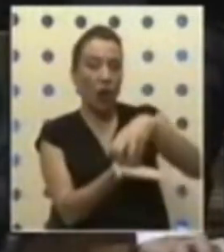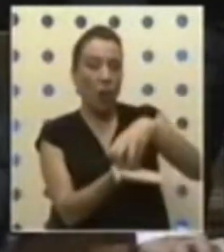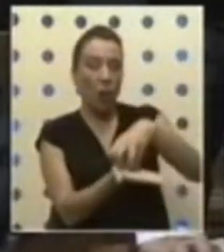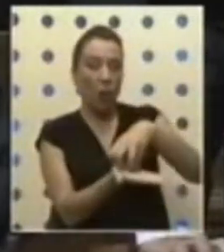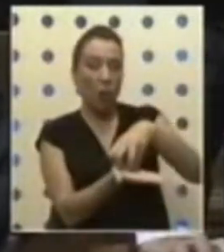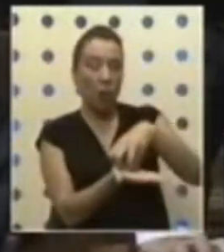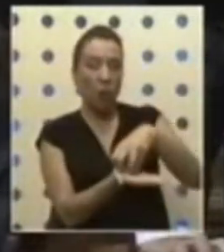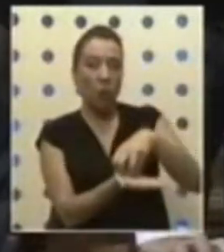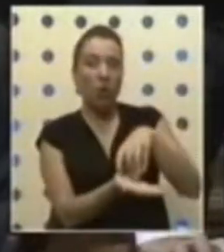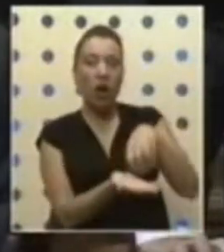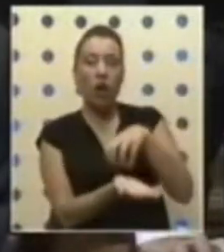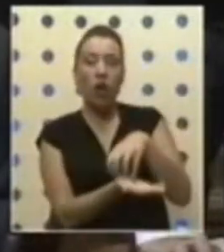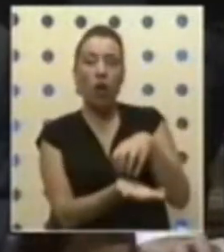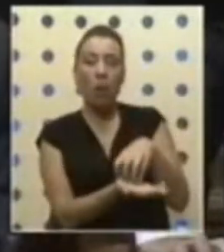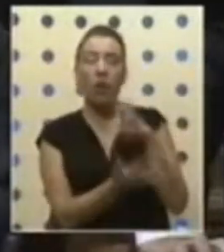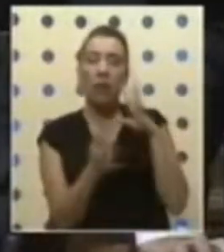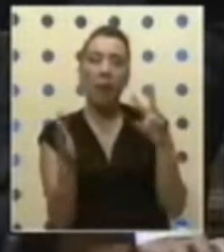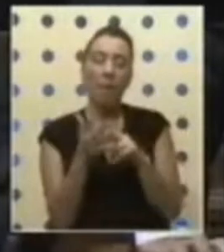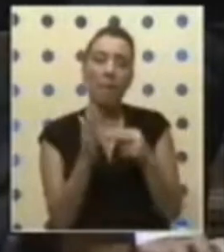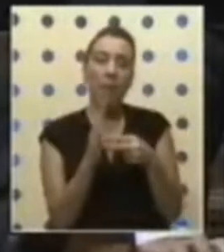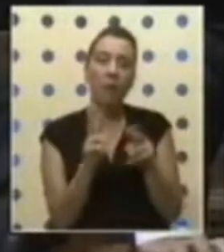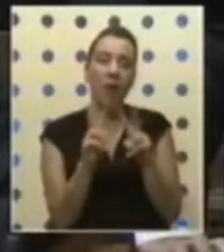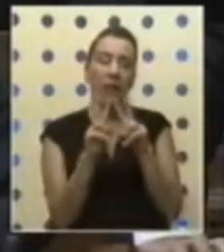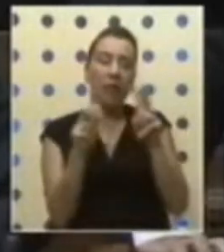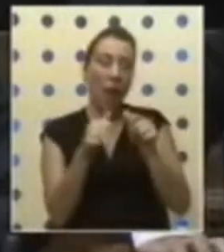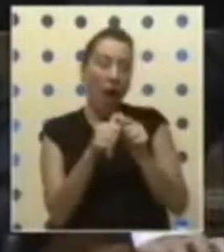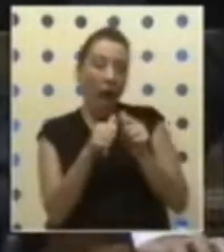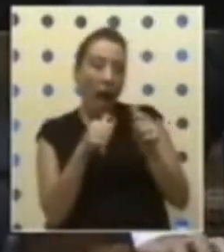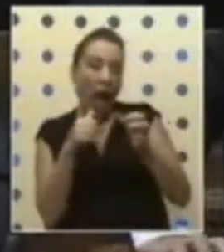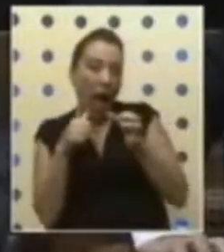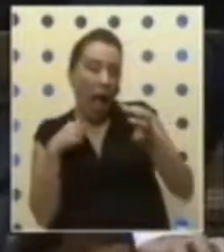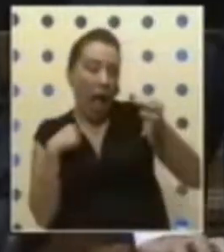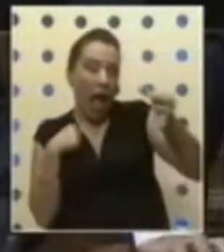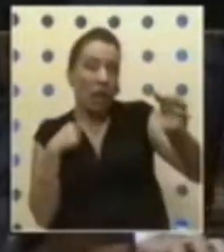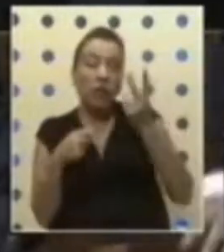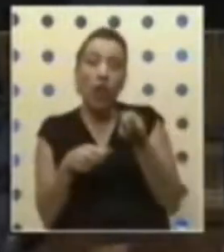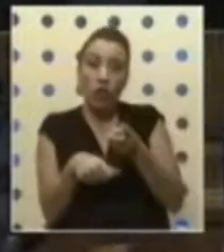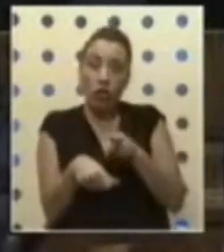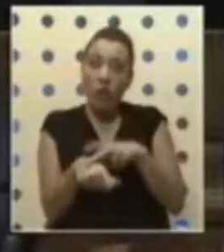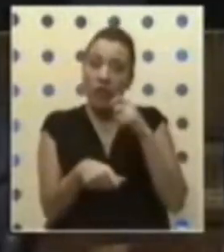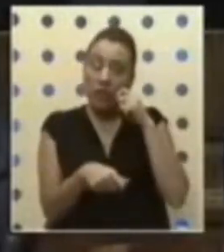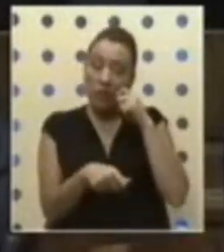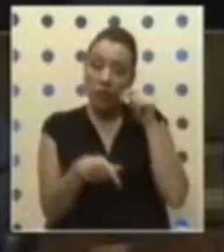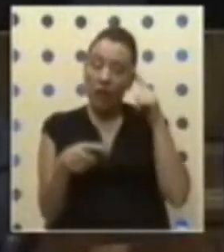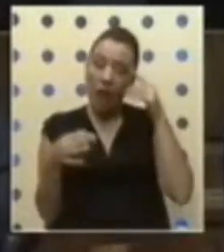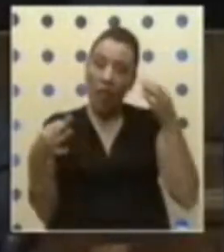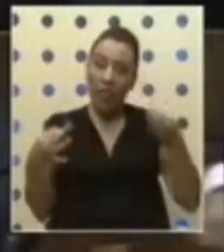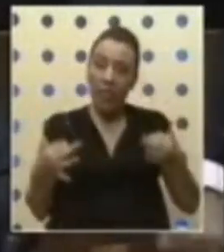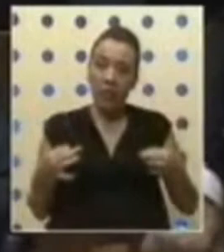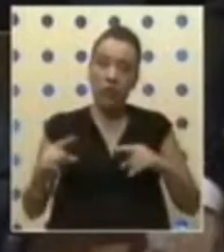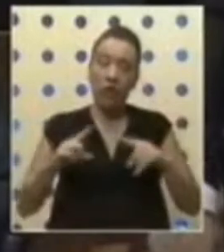y una de las comunas con los mayores problemas en materia de aislamiento. Tiene doble significación esta decisión